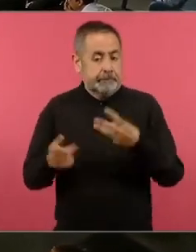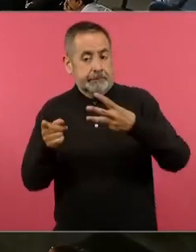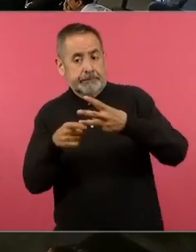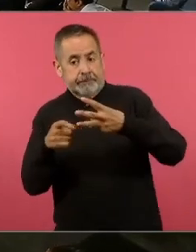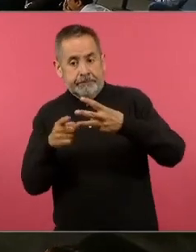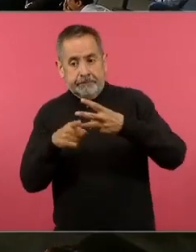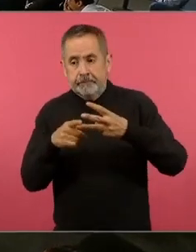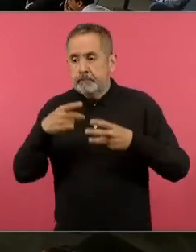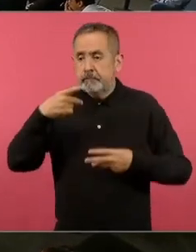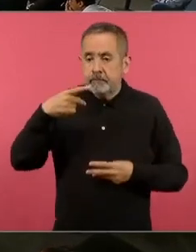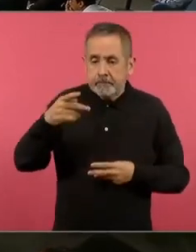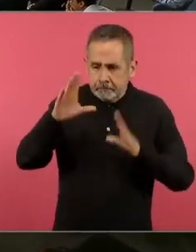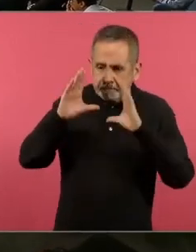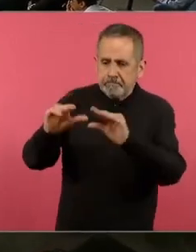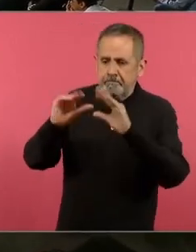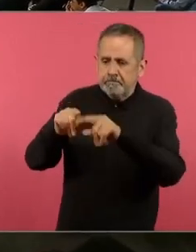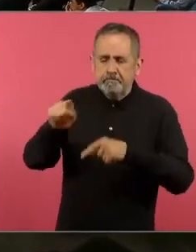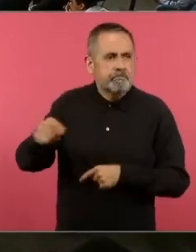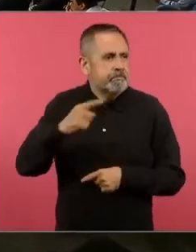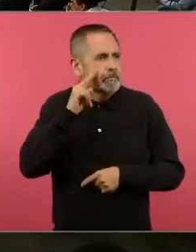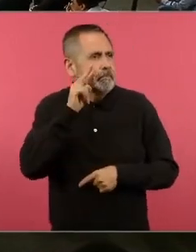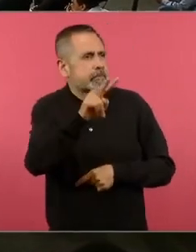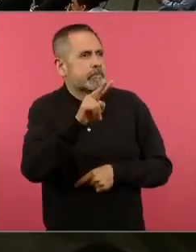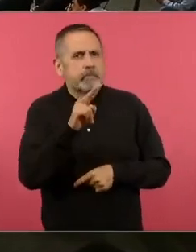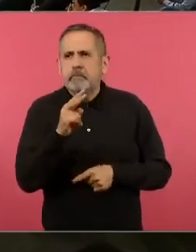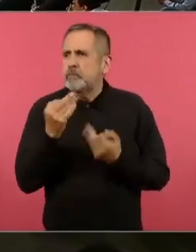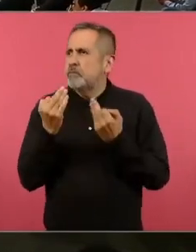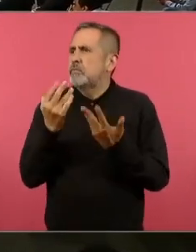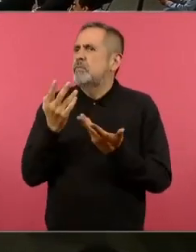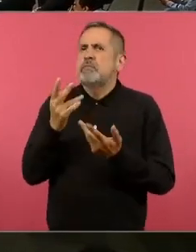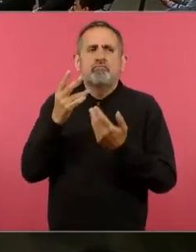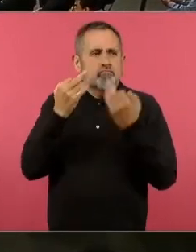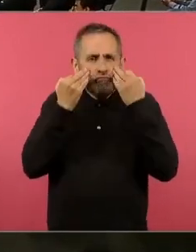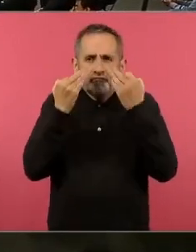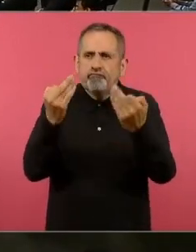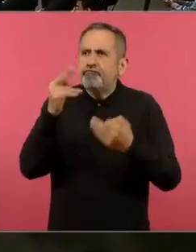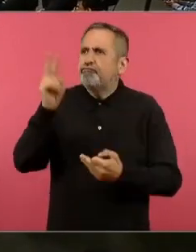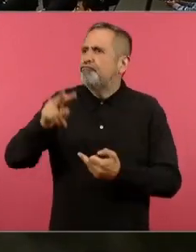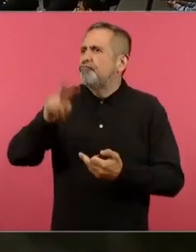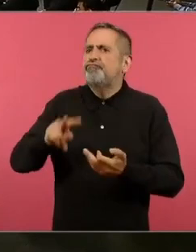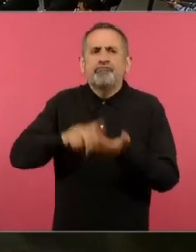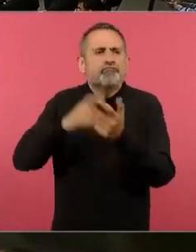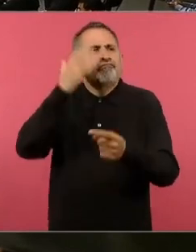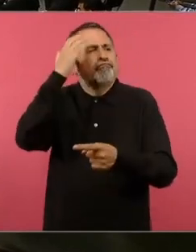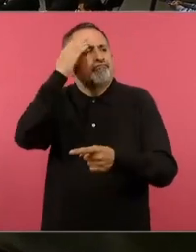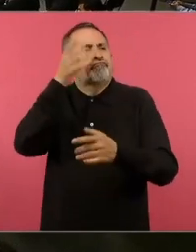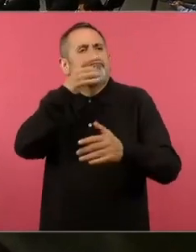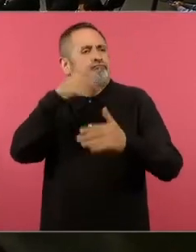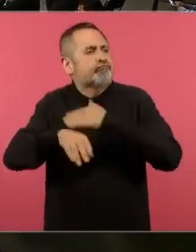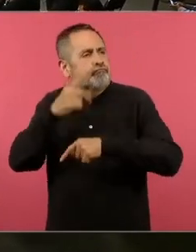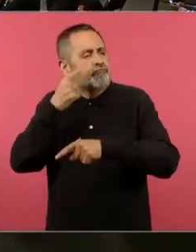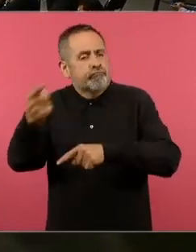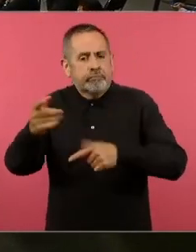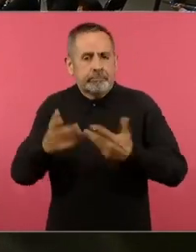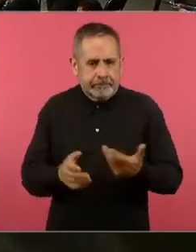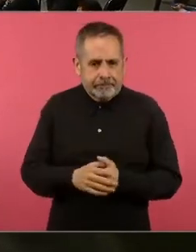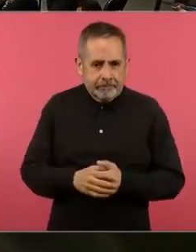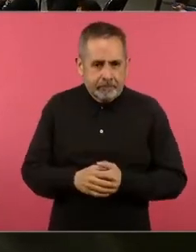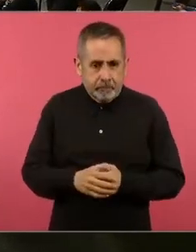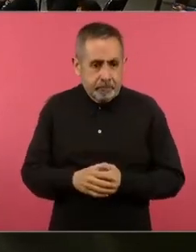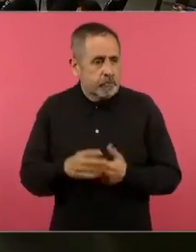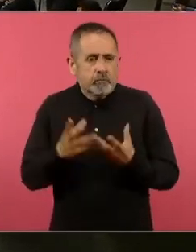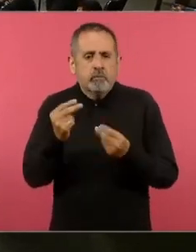de los estudiantes es el aprendizaje más significativo y más profundo no se trata de cantidad